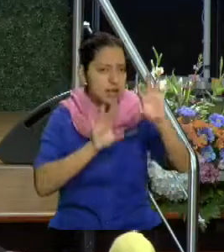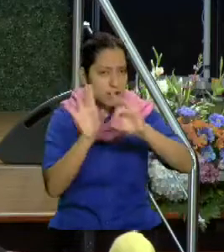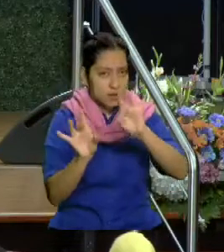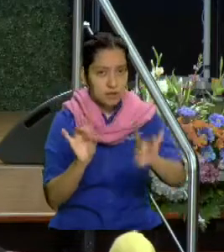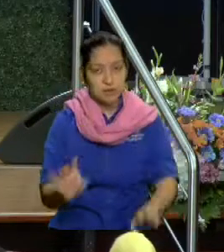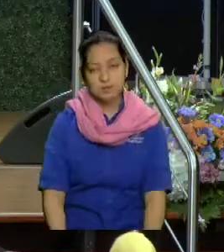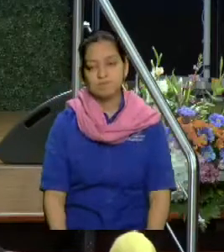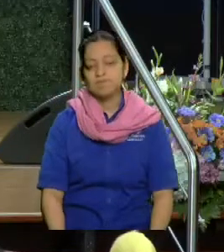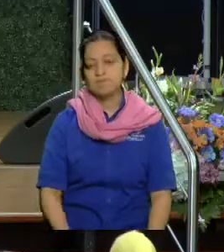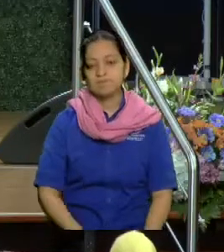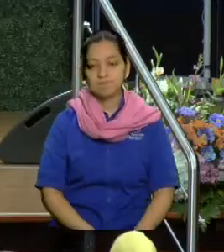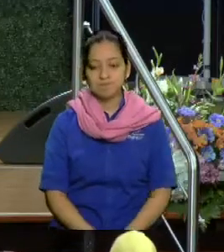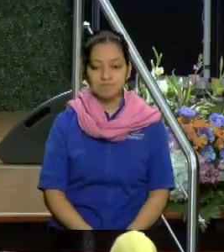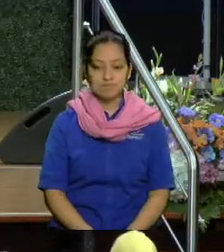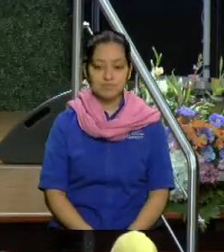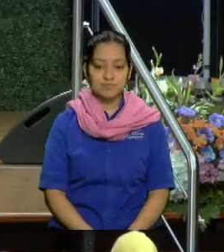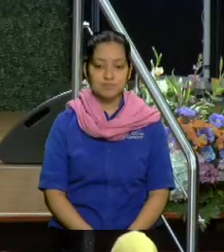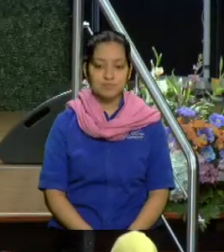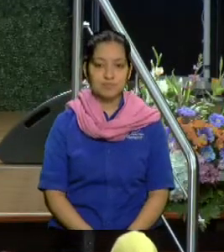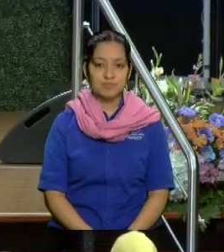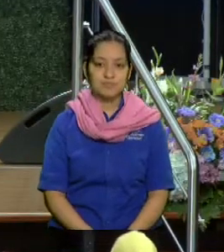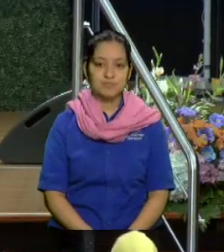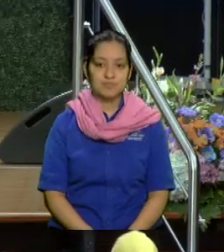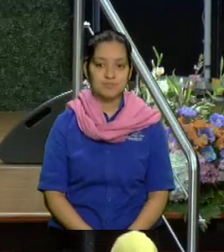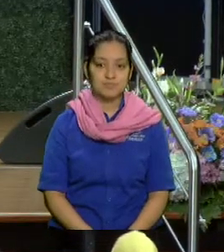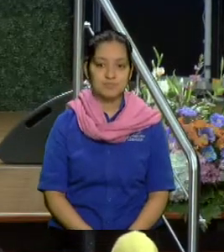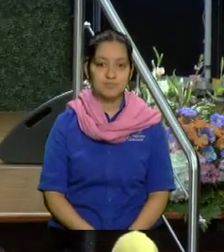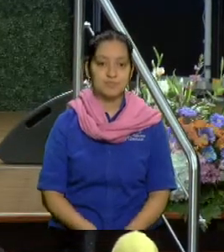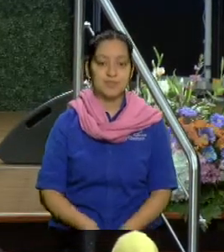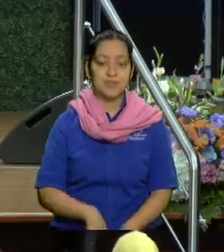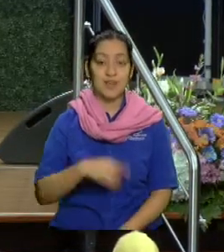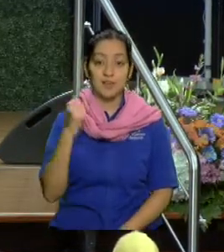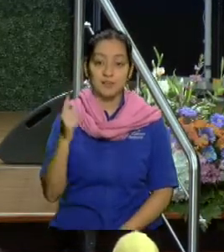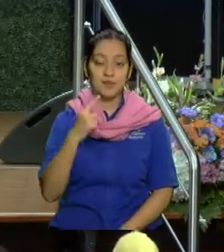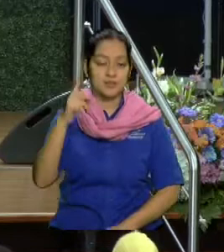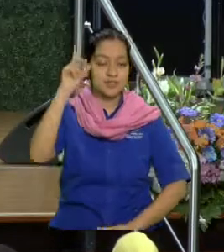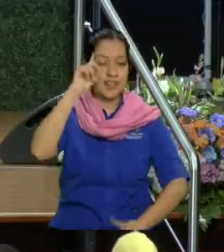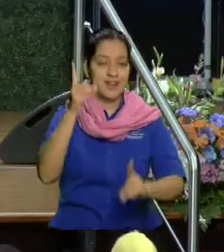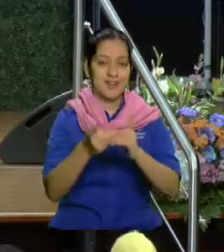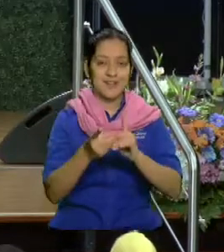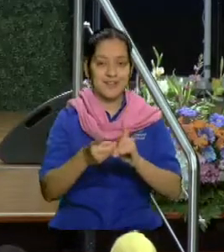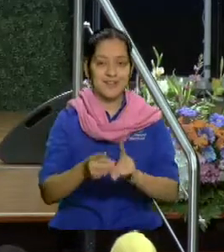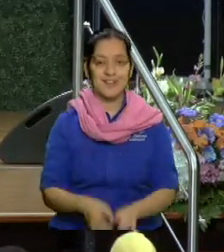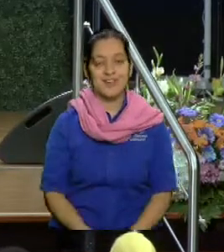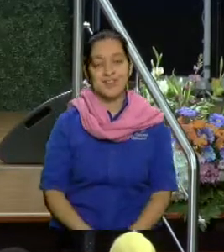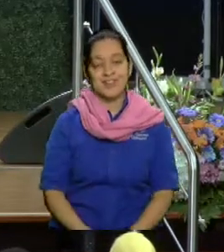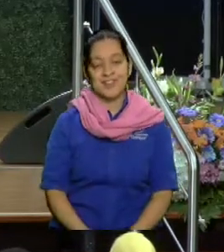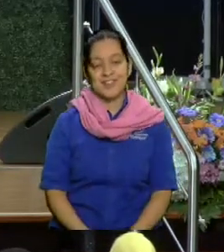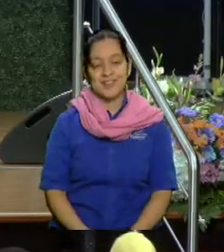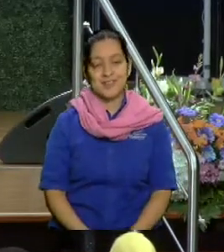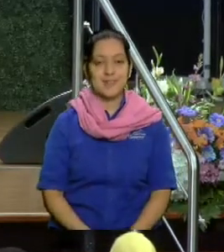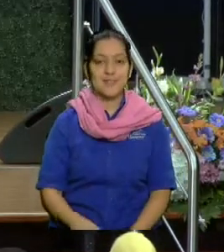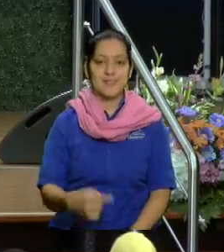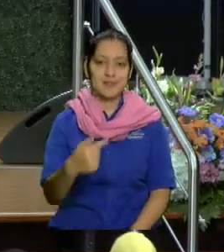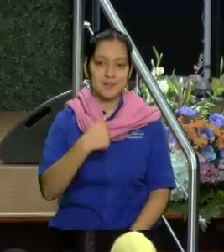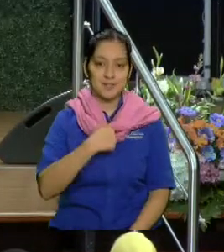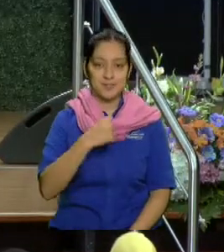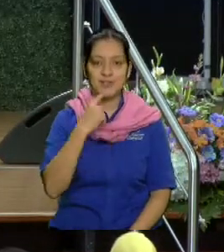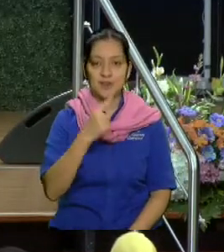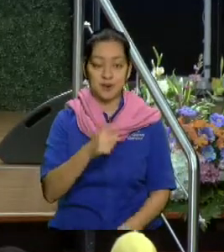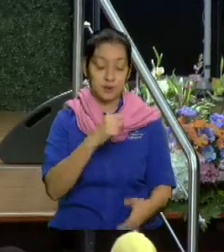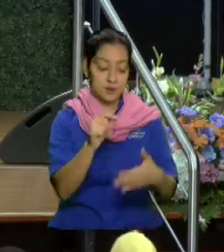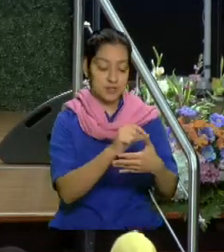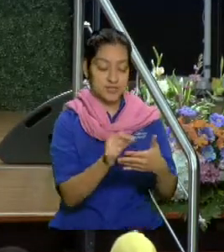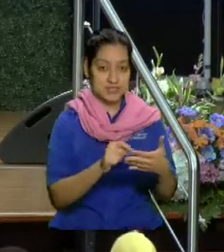No, muchos están de acuerdo, pues no me importa. Con que esté de acuerdo con lo que yo estoy diciendo, con lo que está escrito, eso es